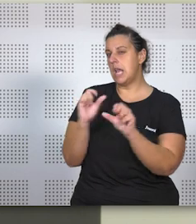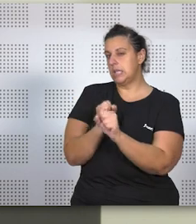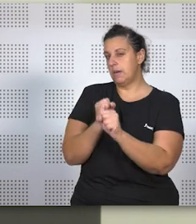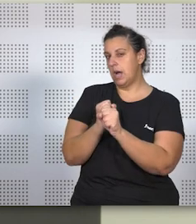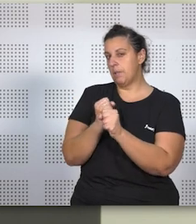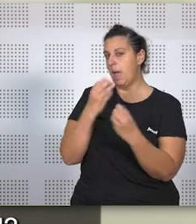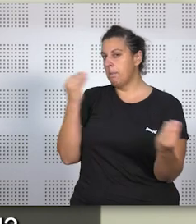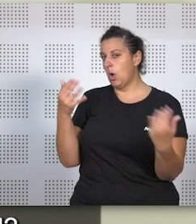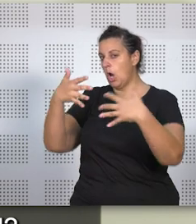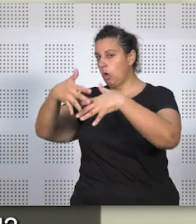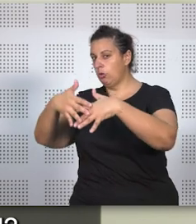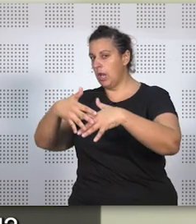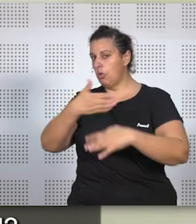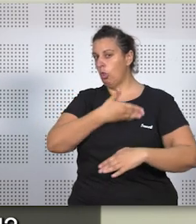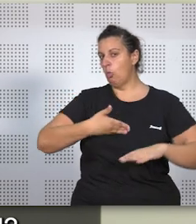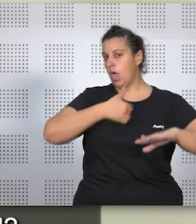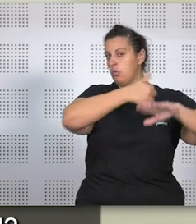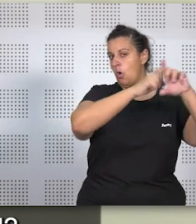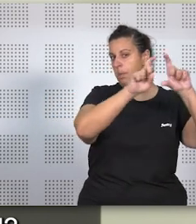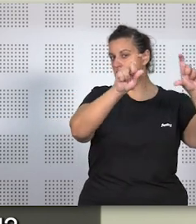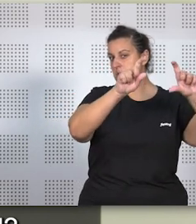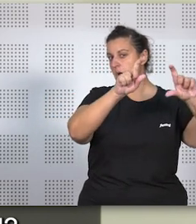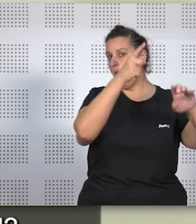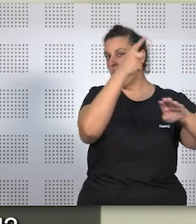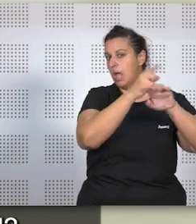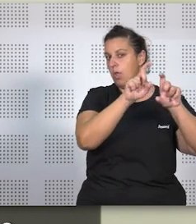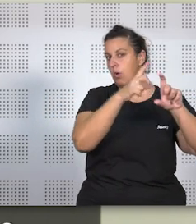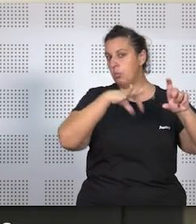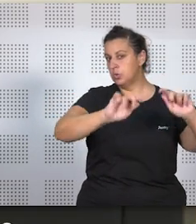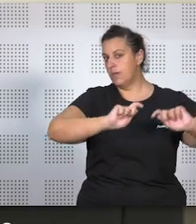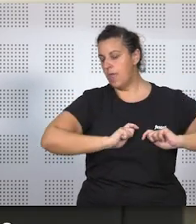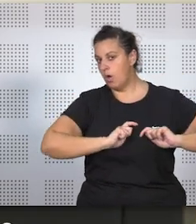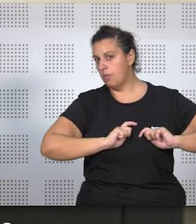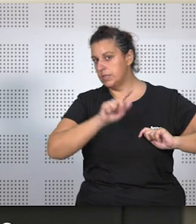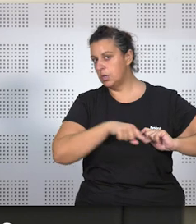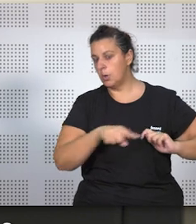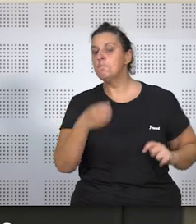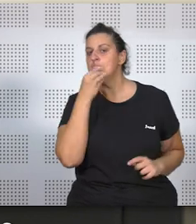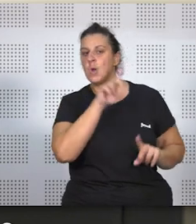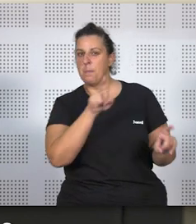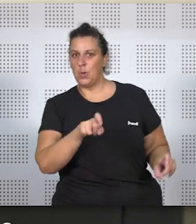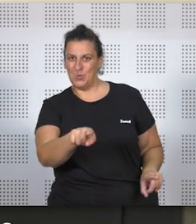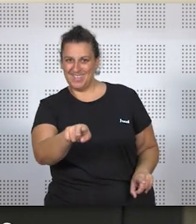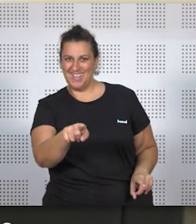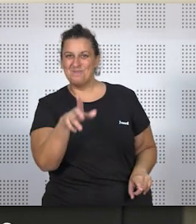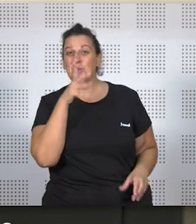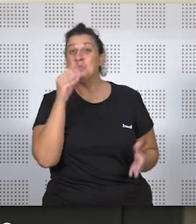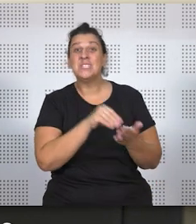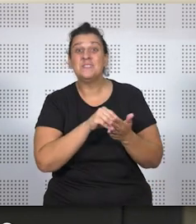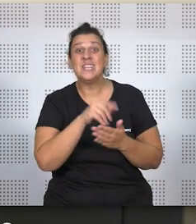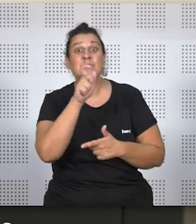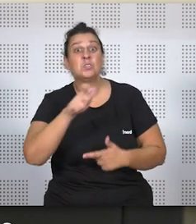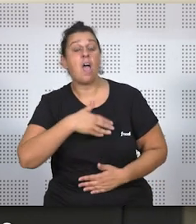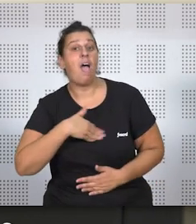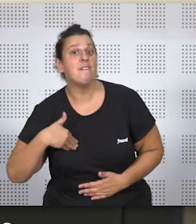conciliación, entonces el empresario está obligado a darme esta posibilidad o no es así? Eso es una muy buena pregunta porque muchas veces todos los que queremos